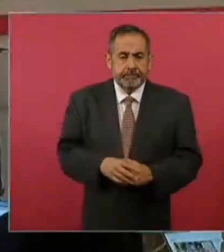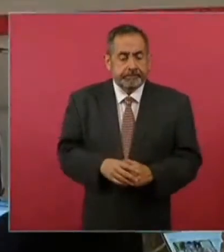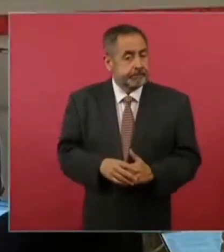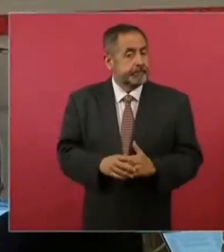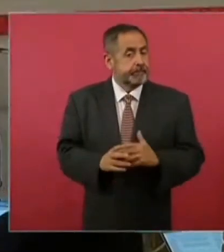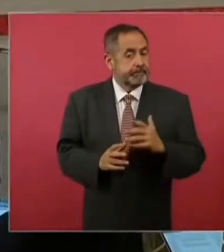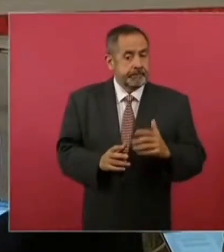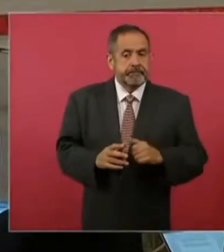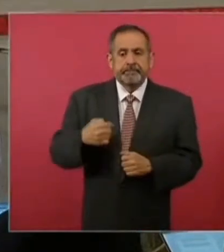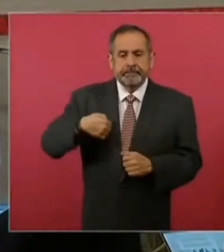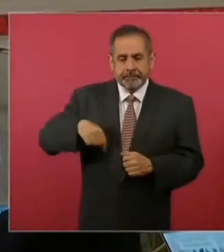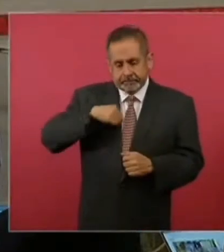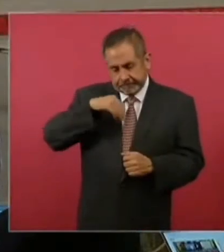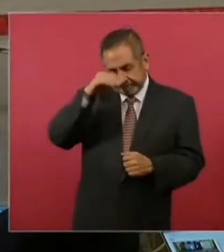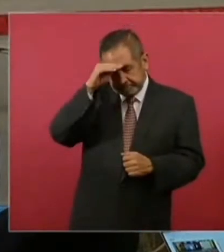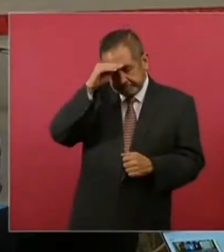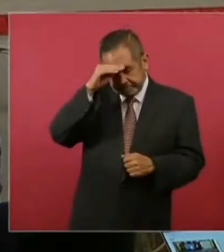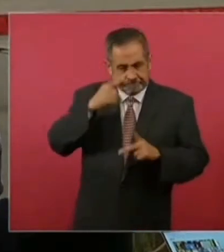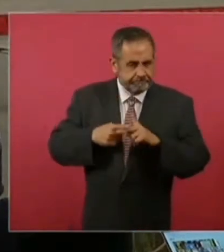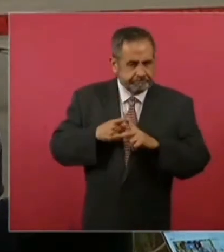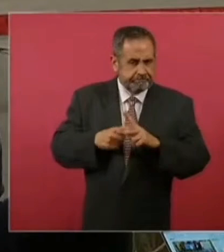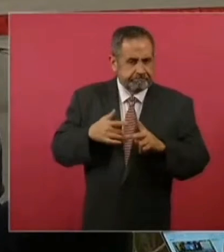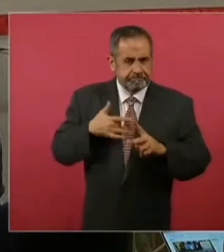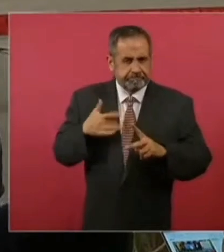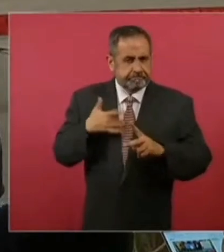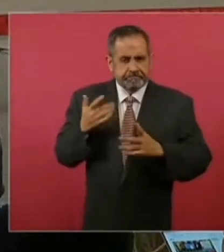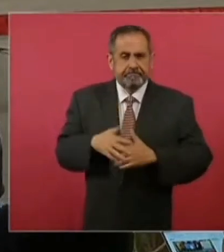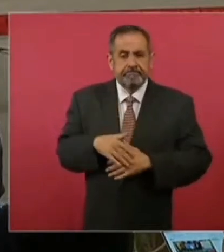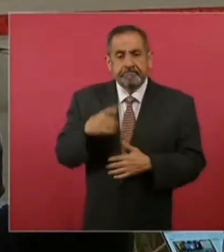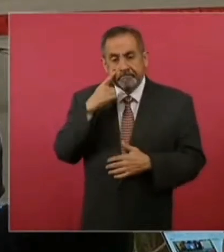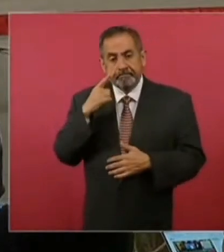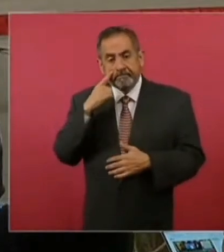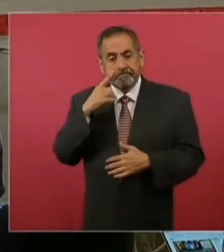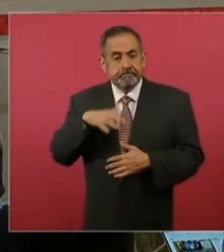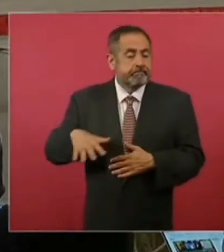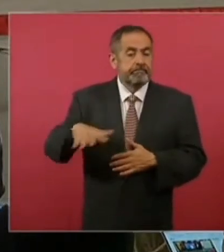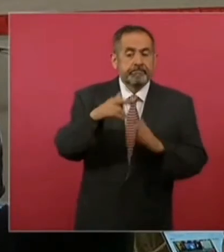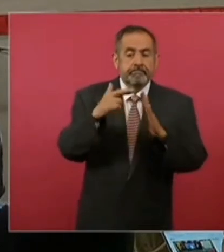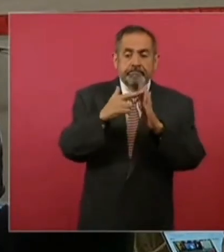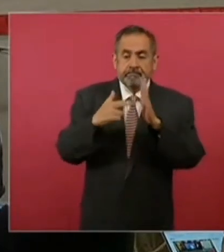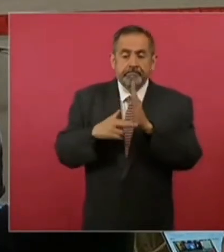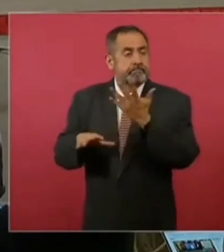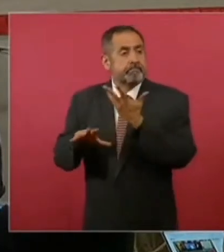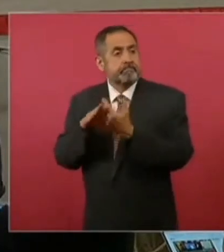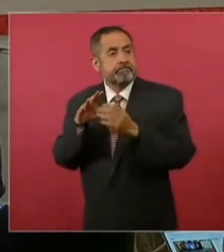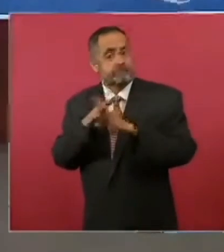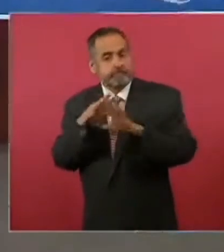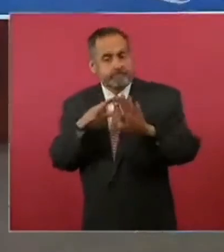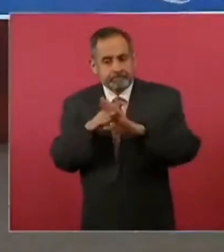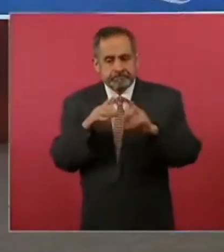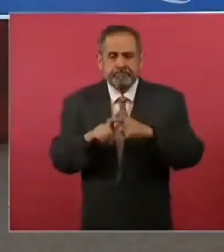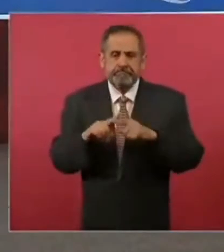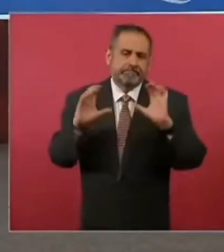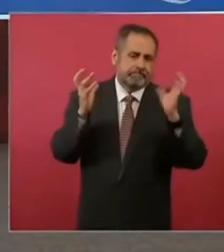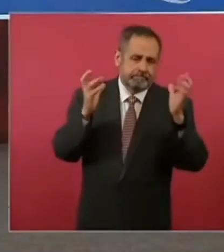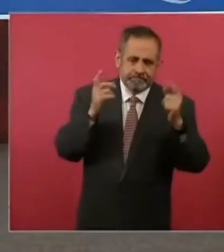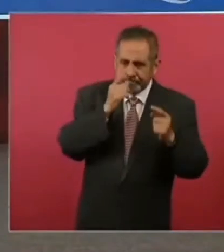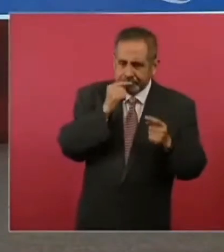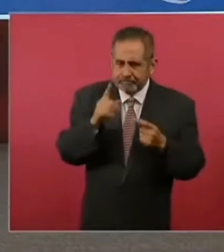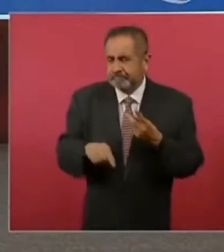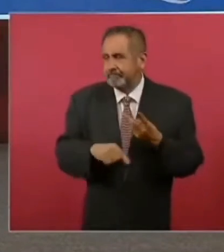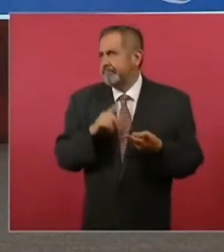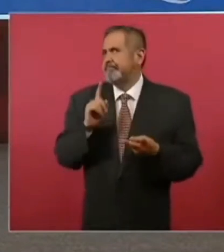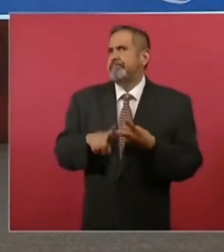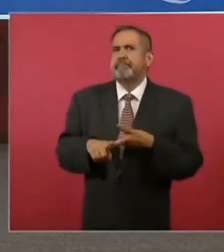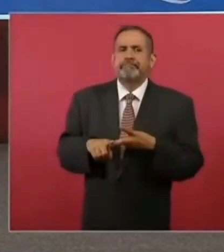nosotros hiciéramos un cálculo, nosotros consideramos que por ejemplo todo el sistema de regulación migratoria, pues que si las patrullas, que si